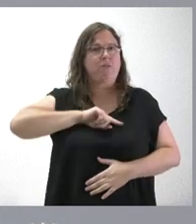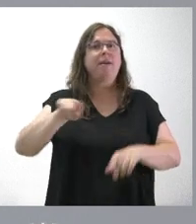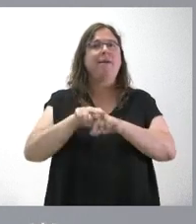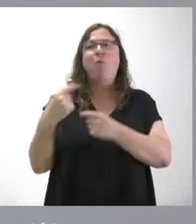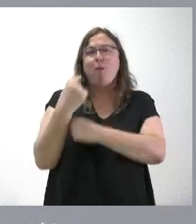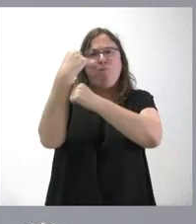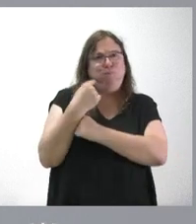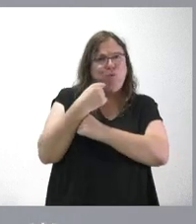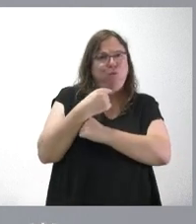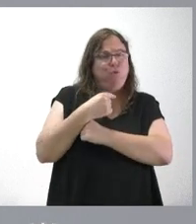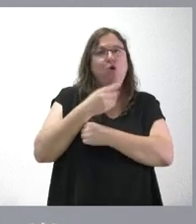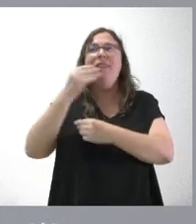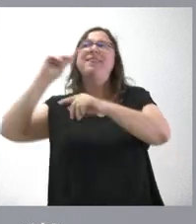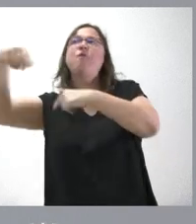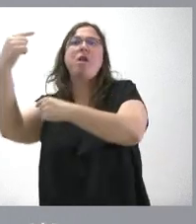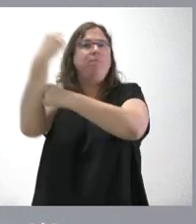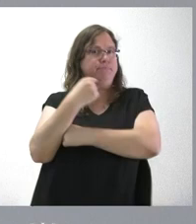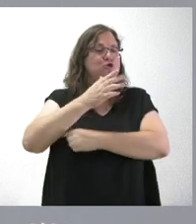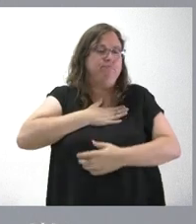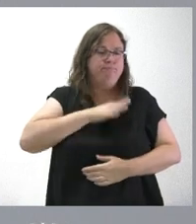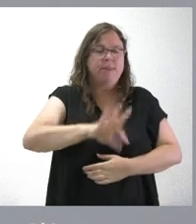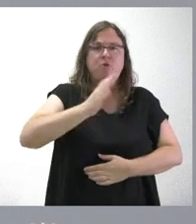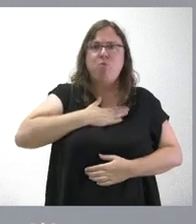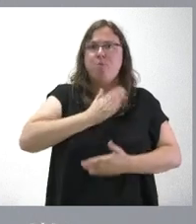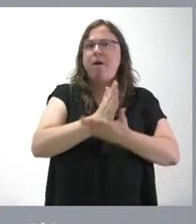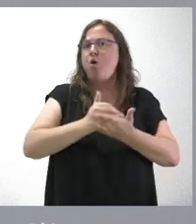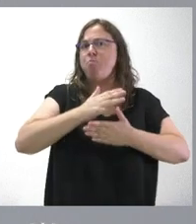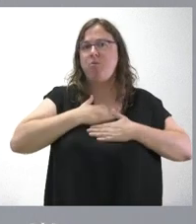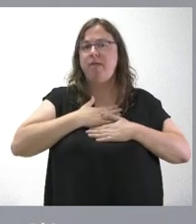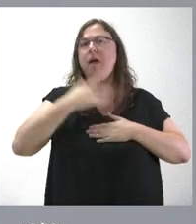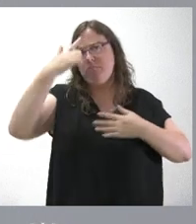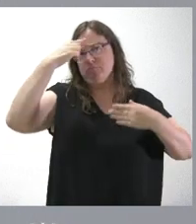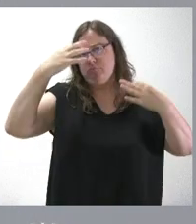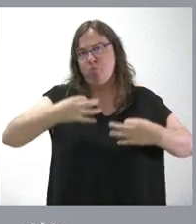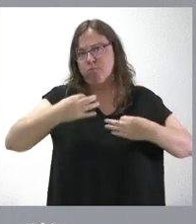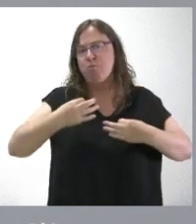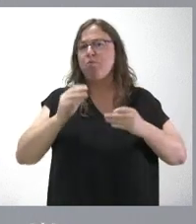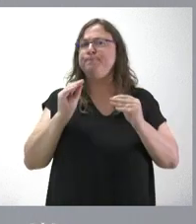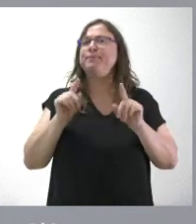nombre del Gobierno de Castilla y León desde fuera de Castilla y León. Es una posición que, por otra parte, es coherente con lo que venimos